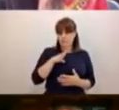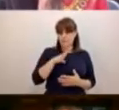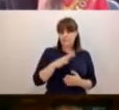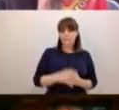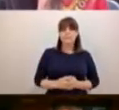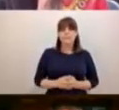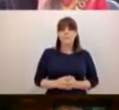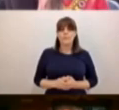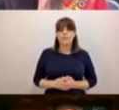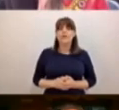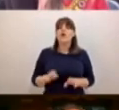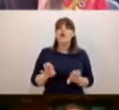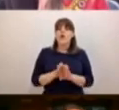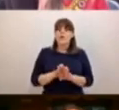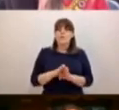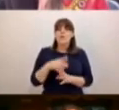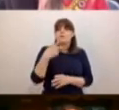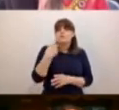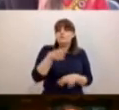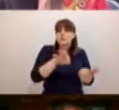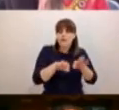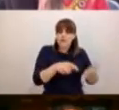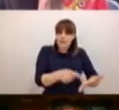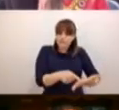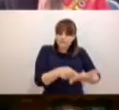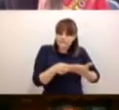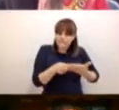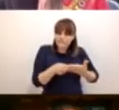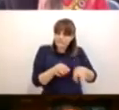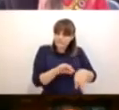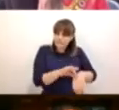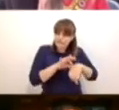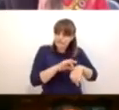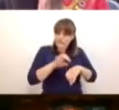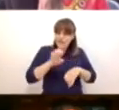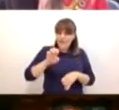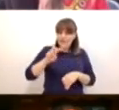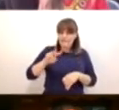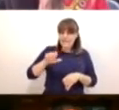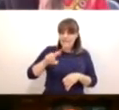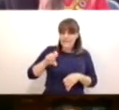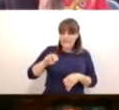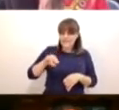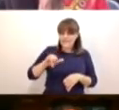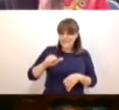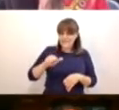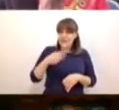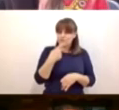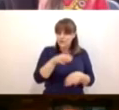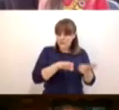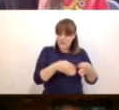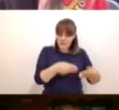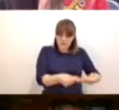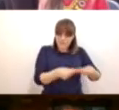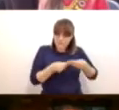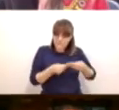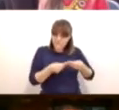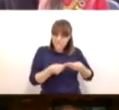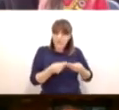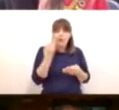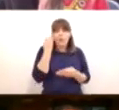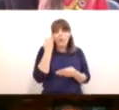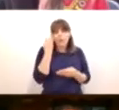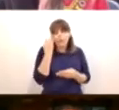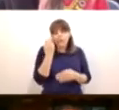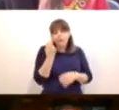recolección de evidencias es otro reto que debemos atender para que no ocupe demasiado tiempo, pues la alta inversión